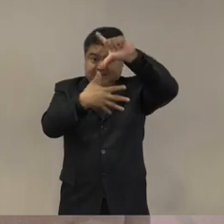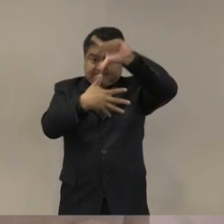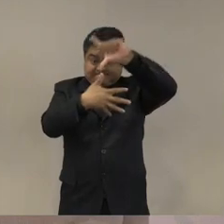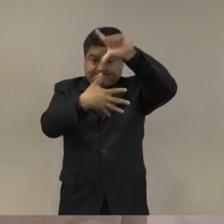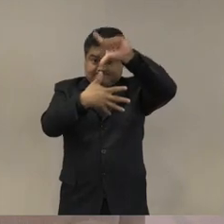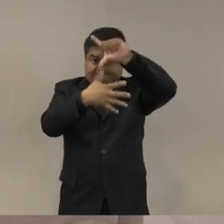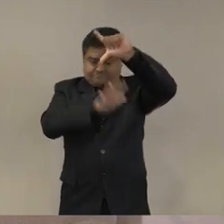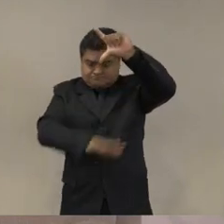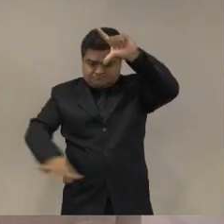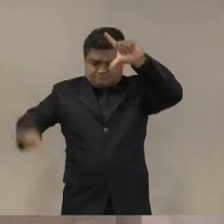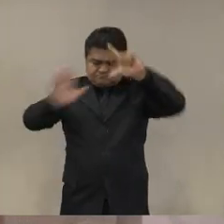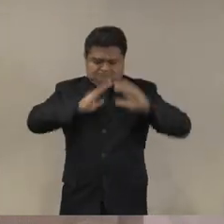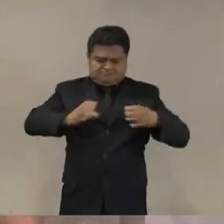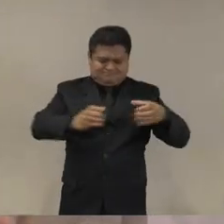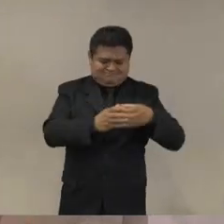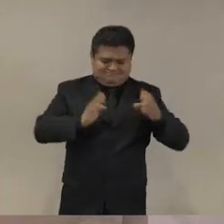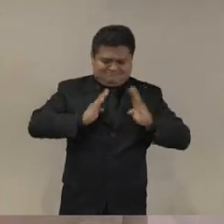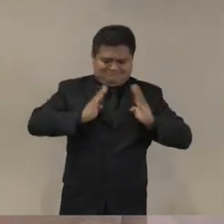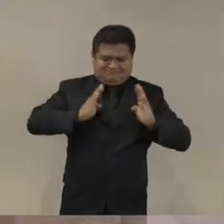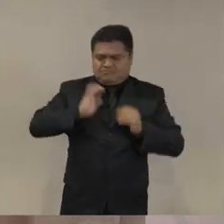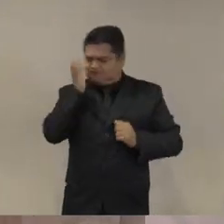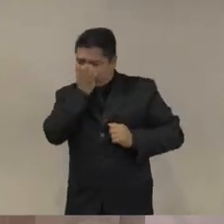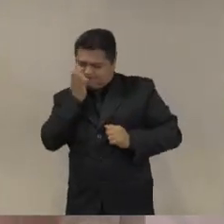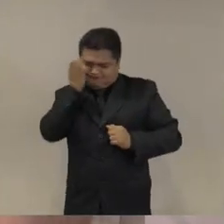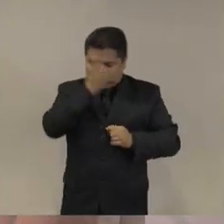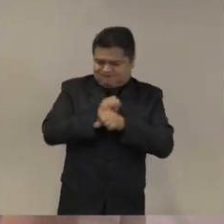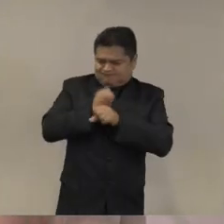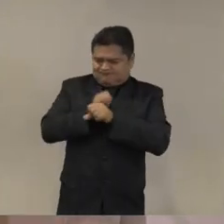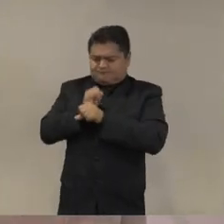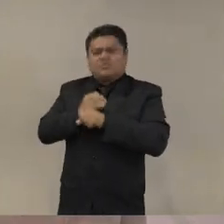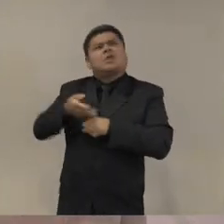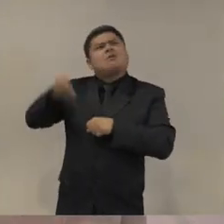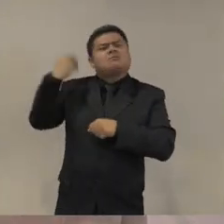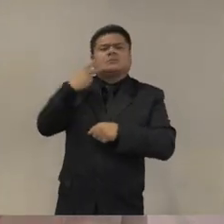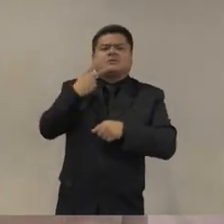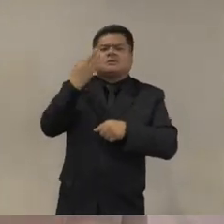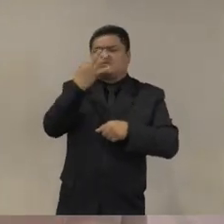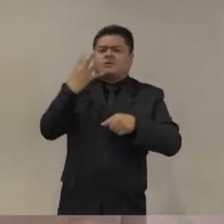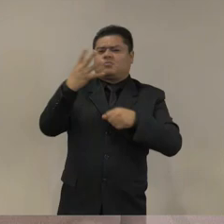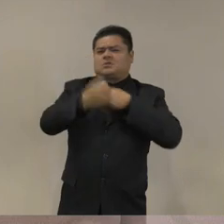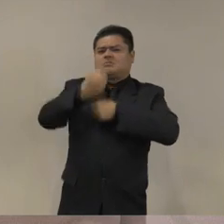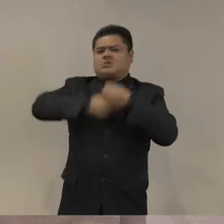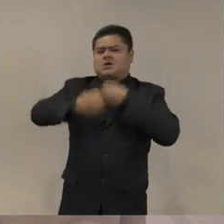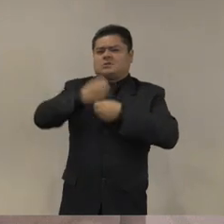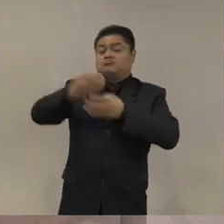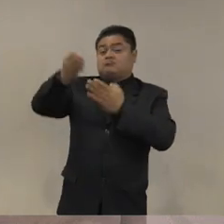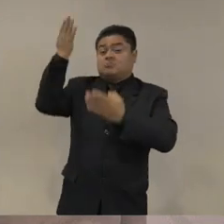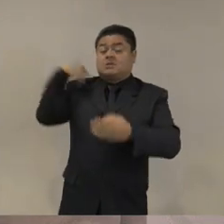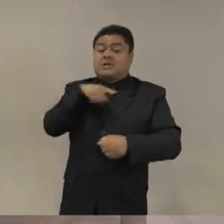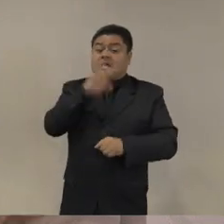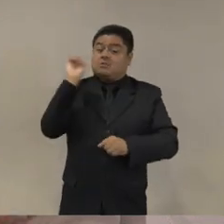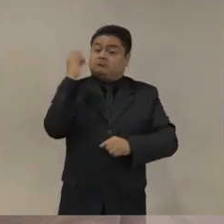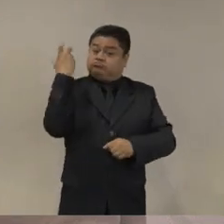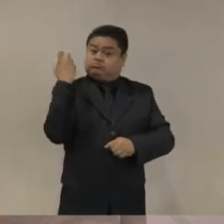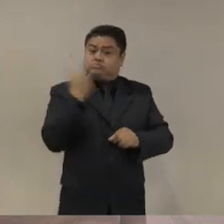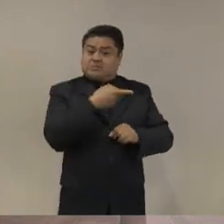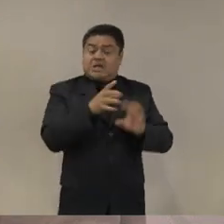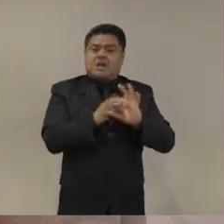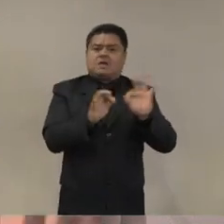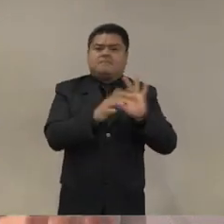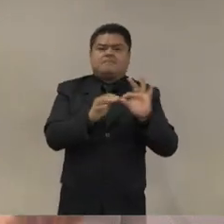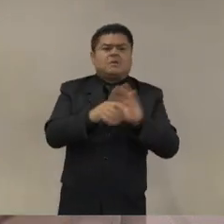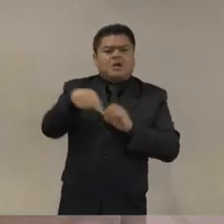cívico-militares en la región en una conferencia en el colegio hace tres, cuatro años decía aquí nunca hubo